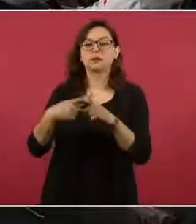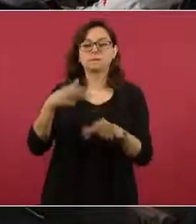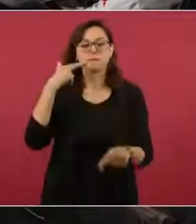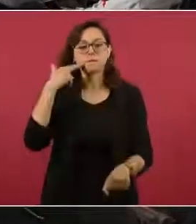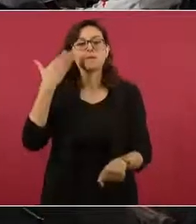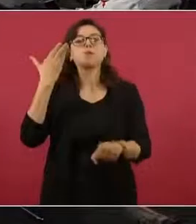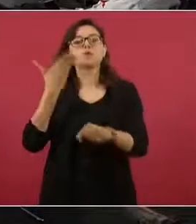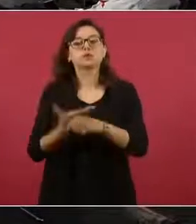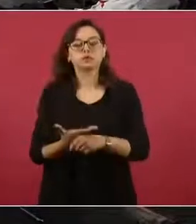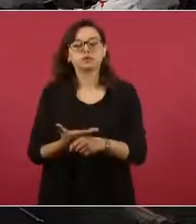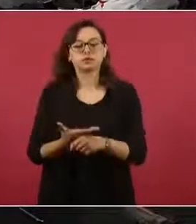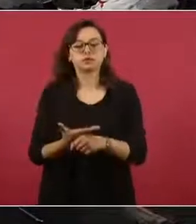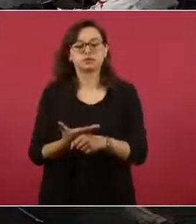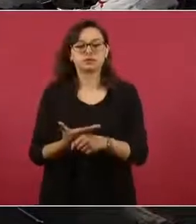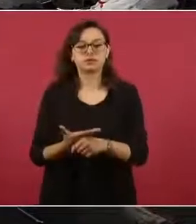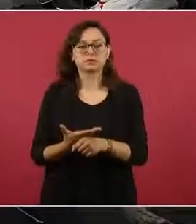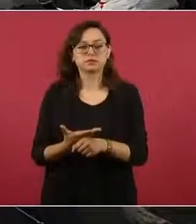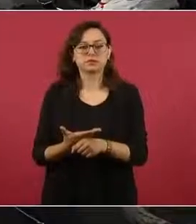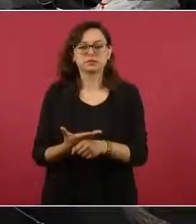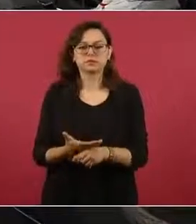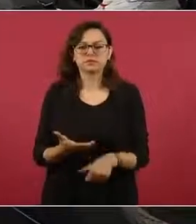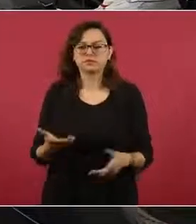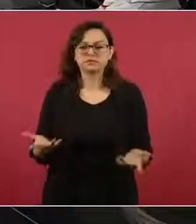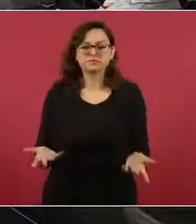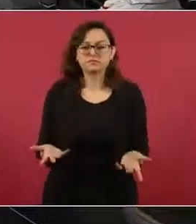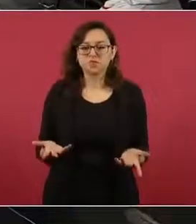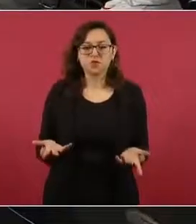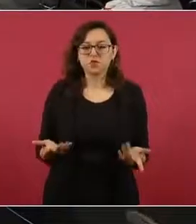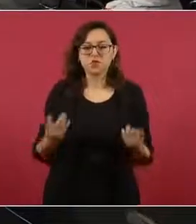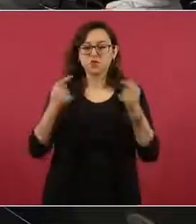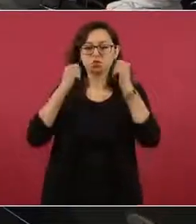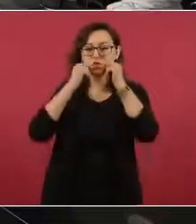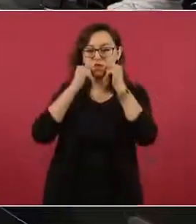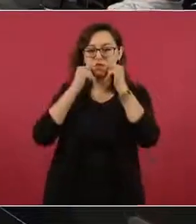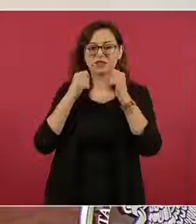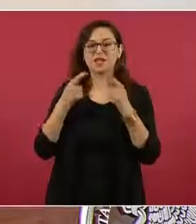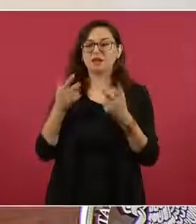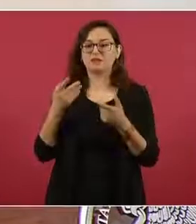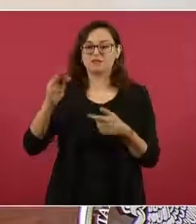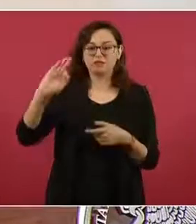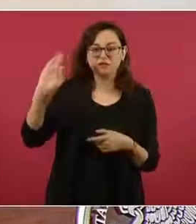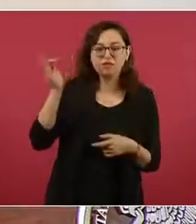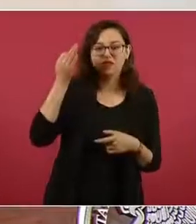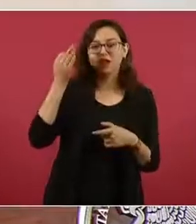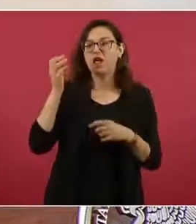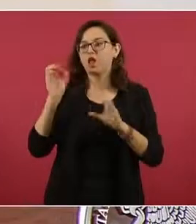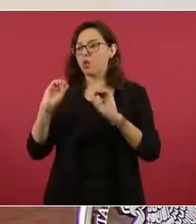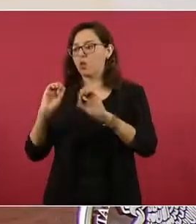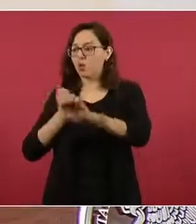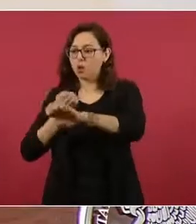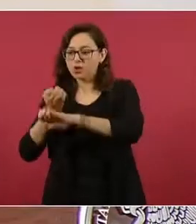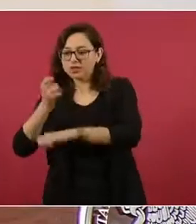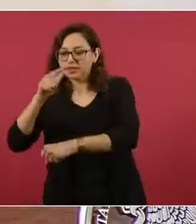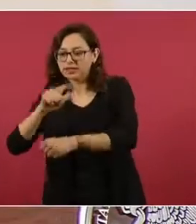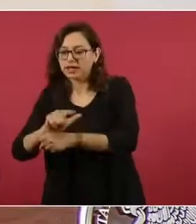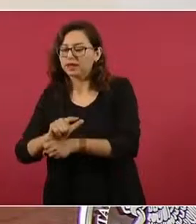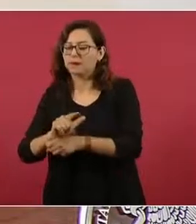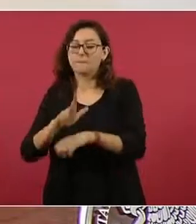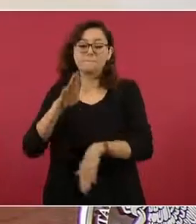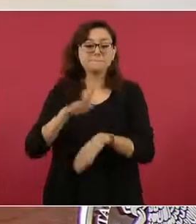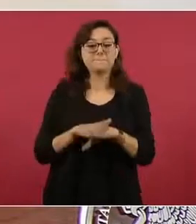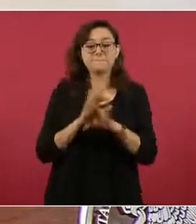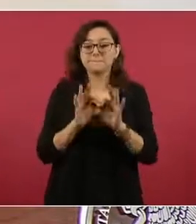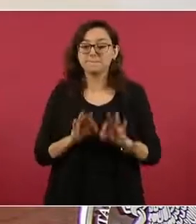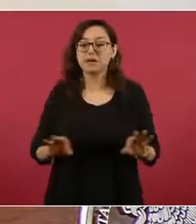independientemente de a quién corresponde, lo que hay que hacer es justicia y que no